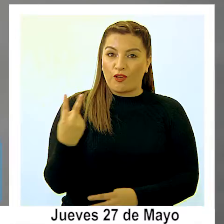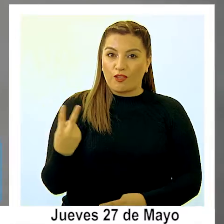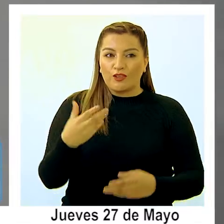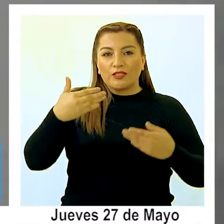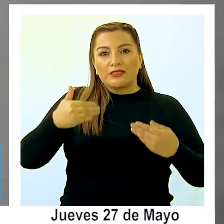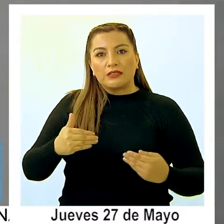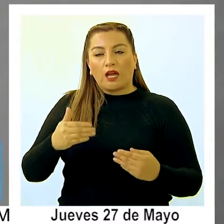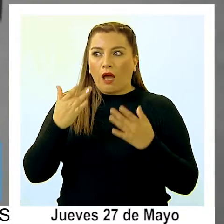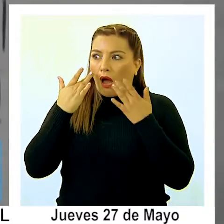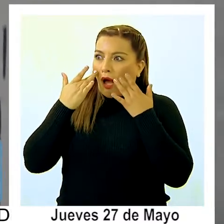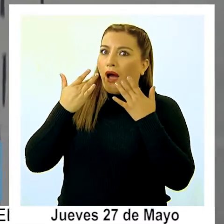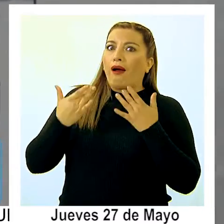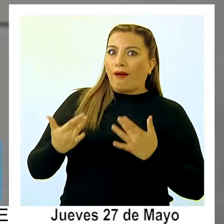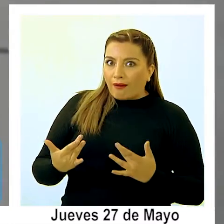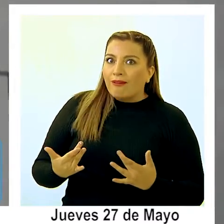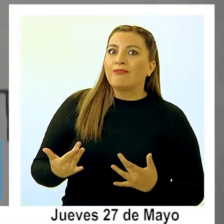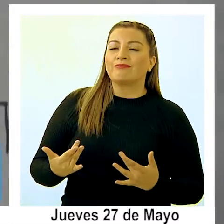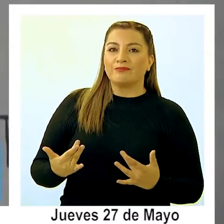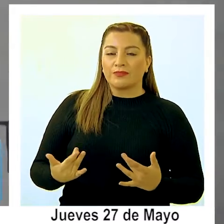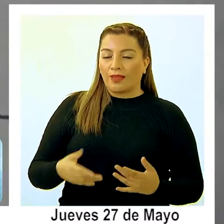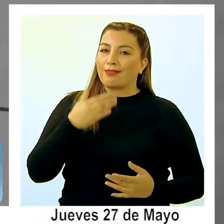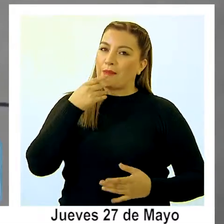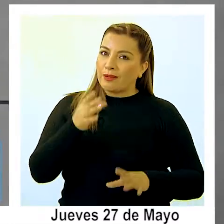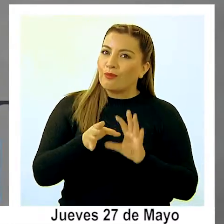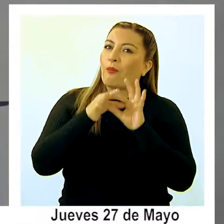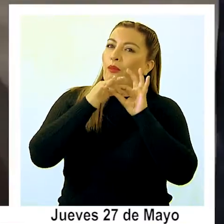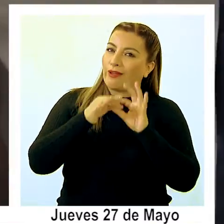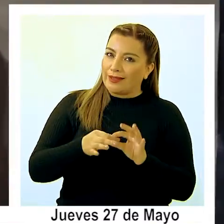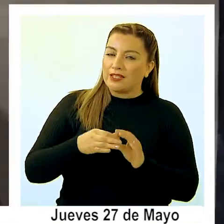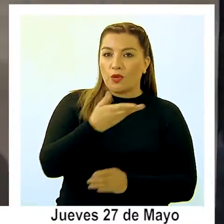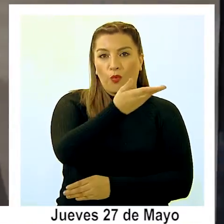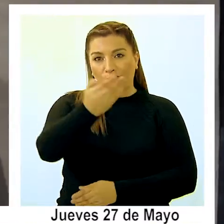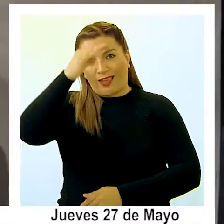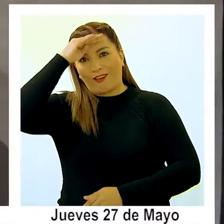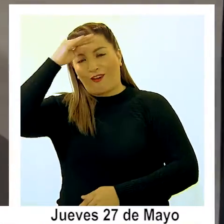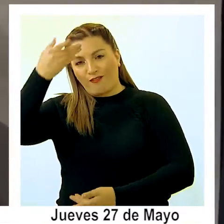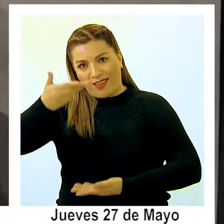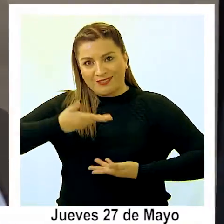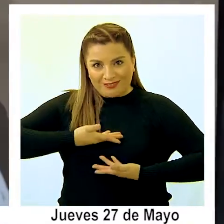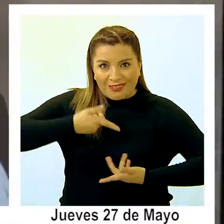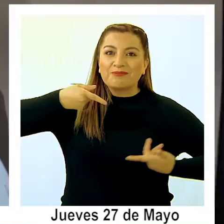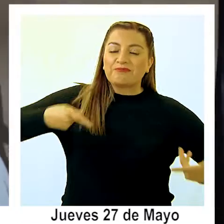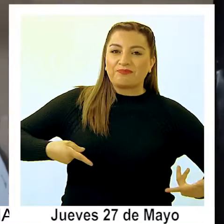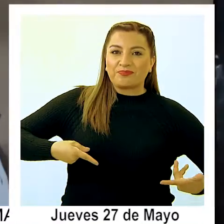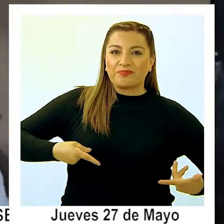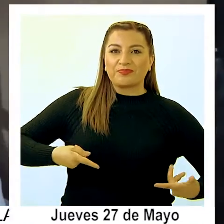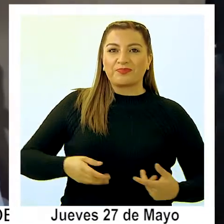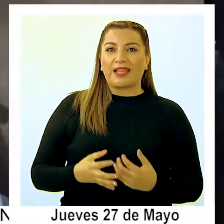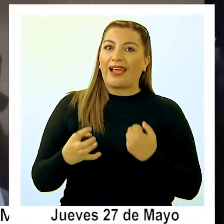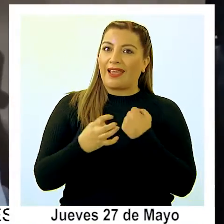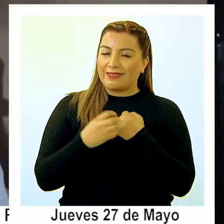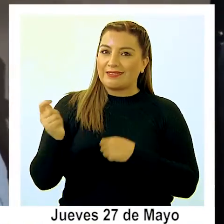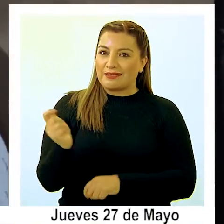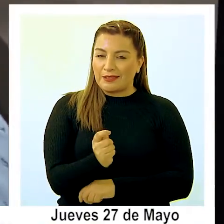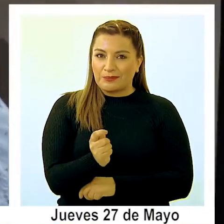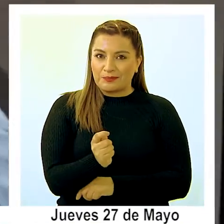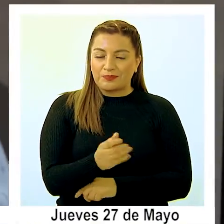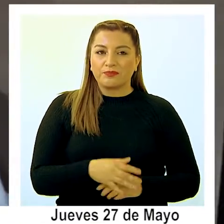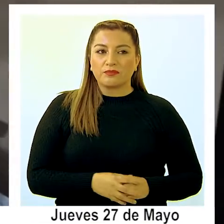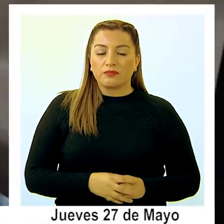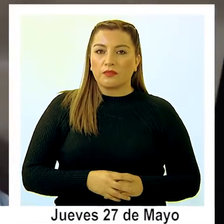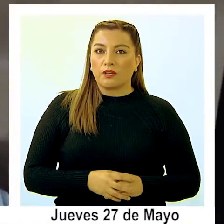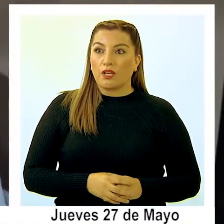un tanto sorprendidos y muy agradecidos de la confianza que lograron despertar en la comunidad y,